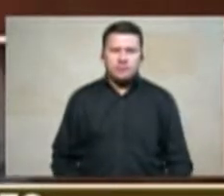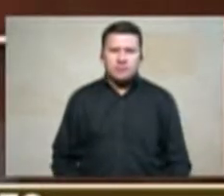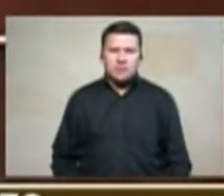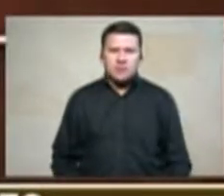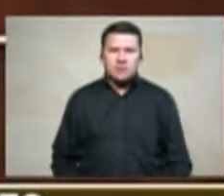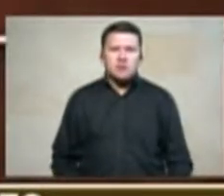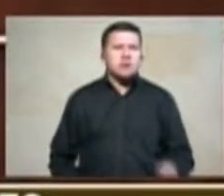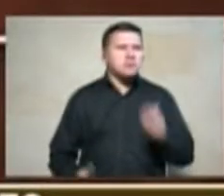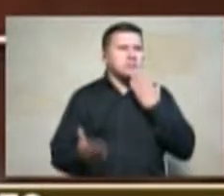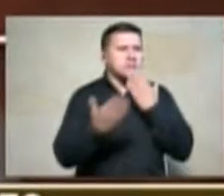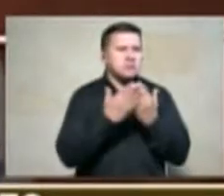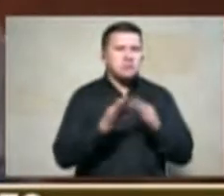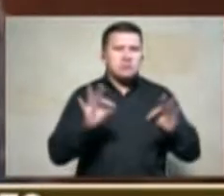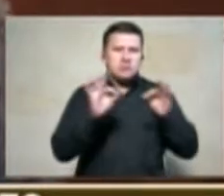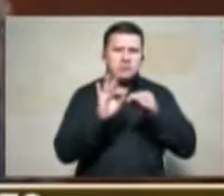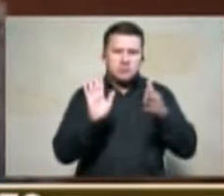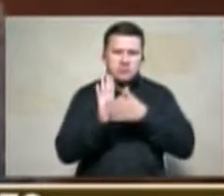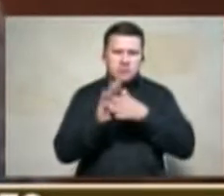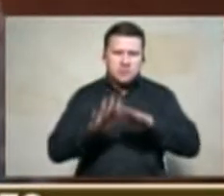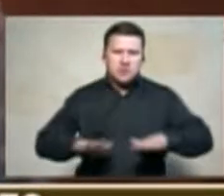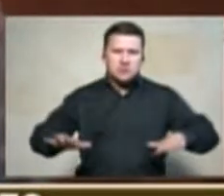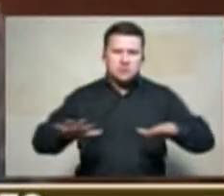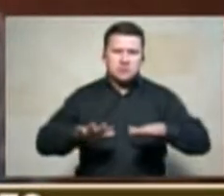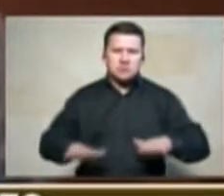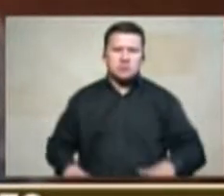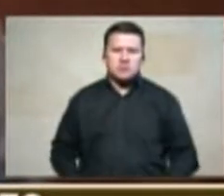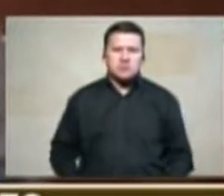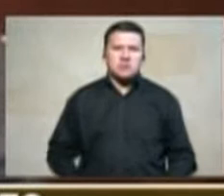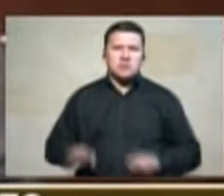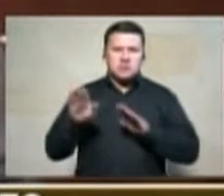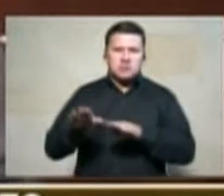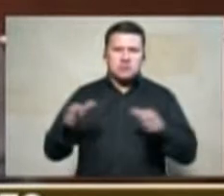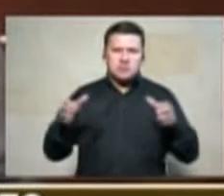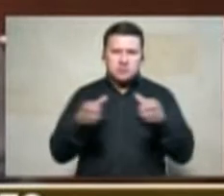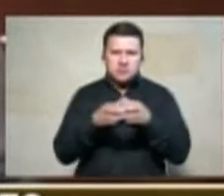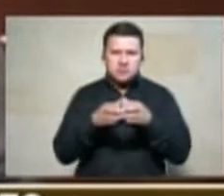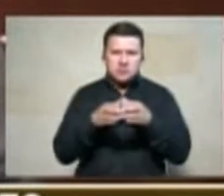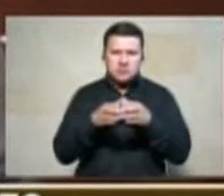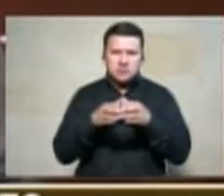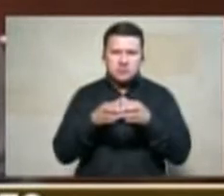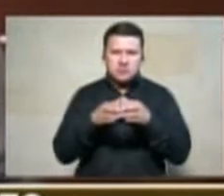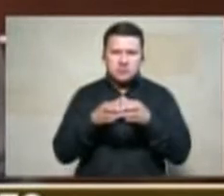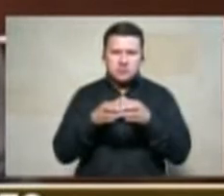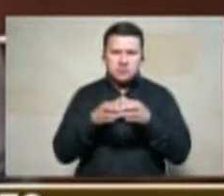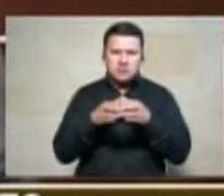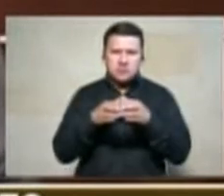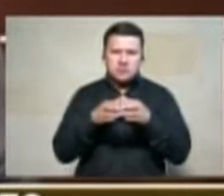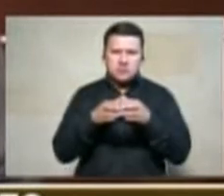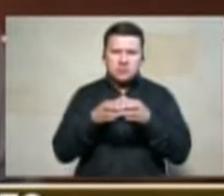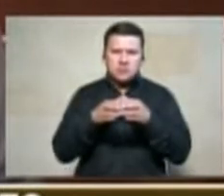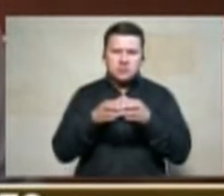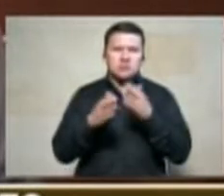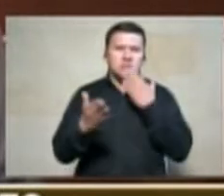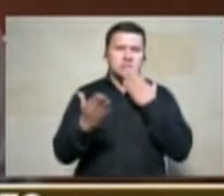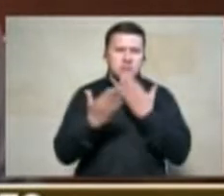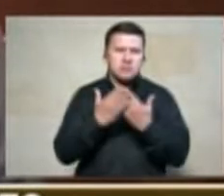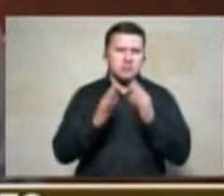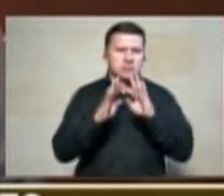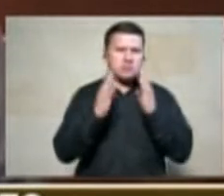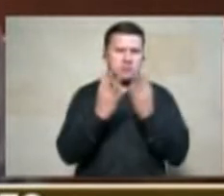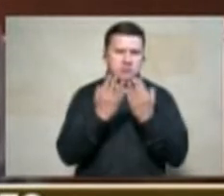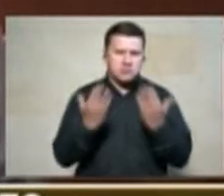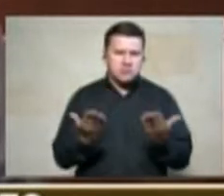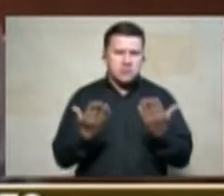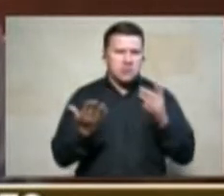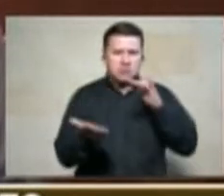agradecimiento por este espacio tan representativo le doy gracias a los señores congresistas que